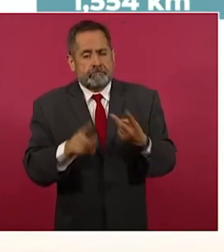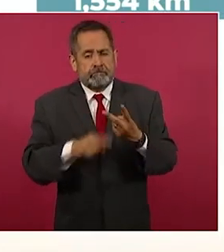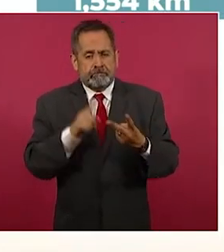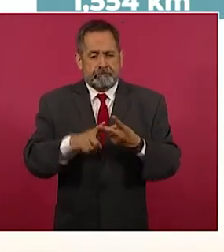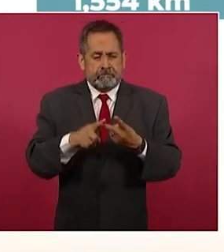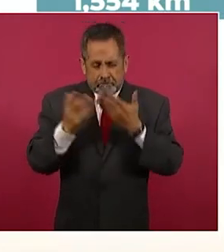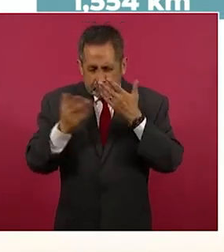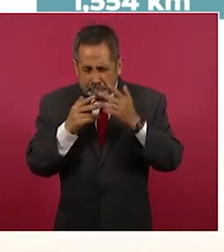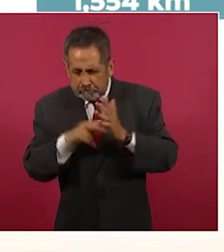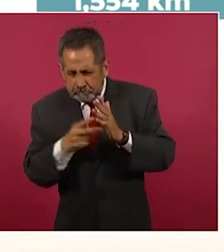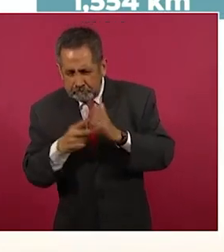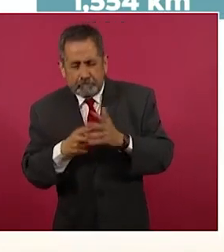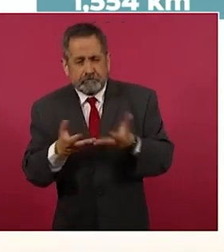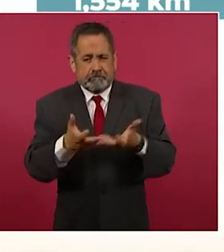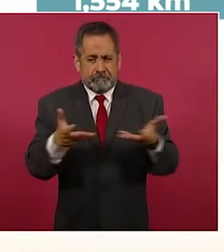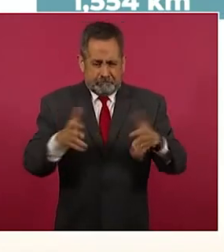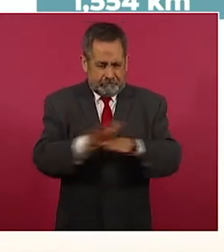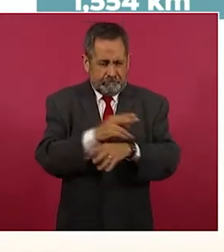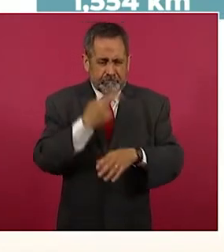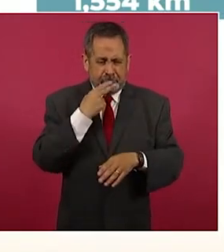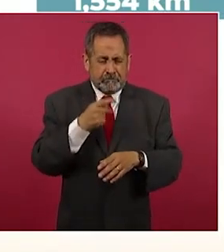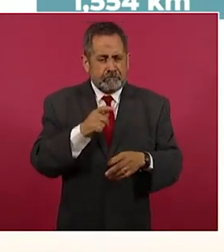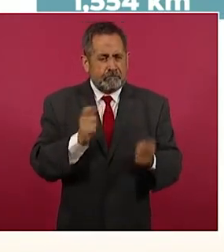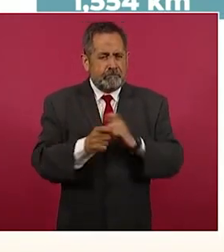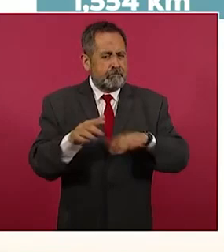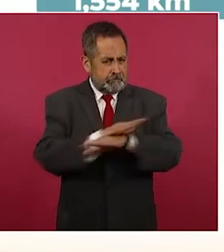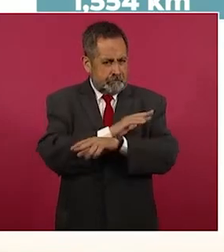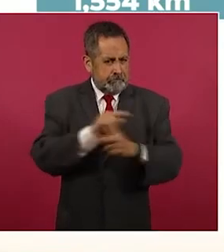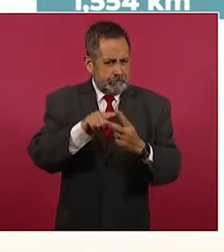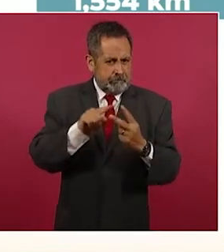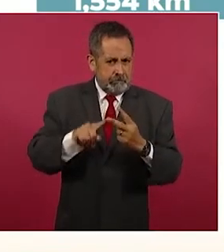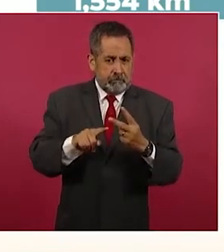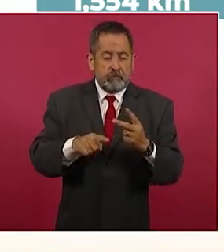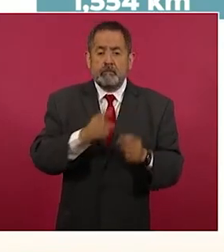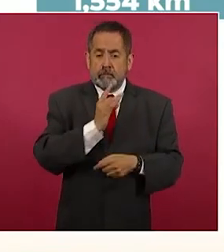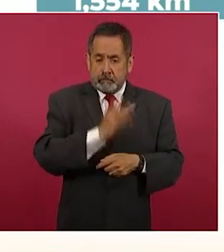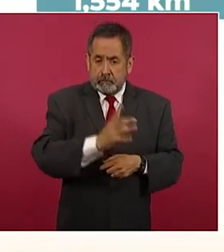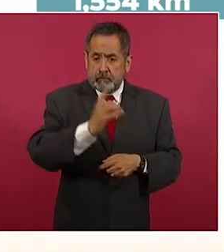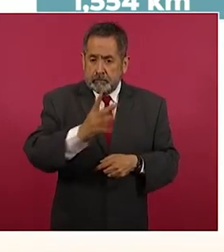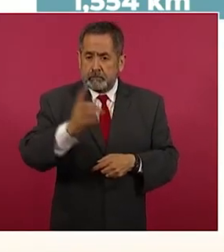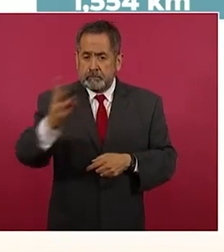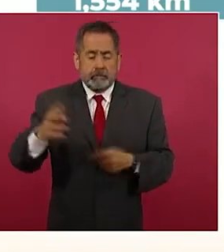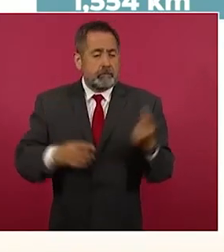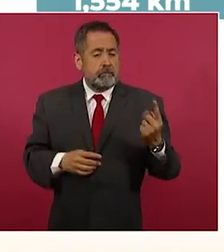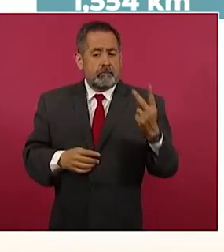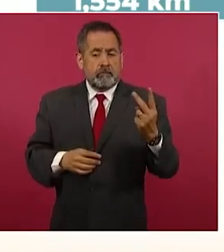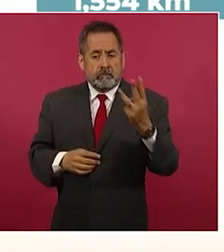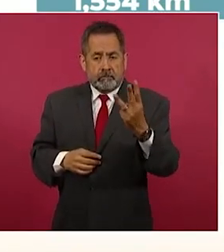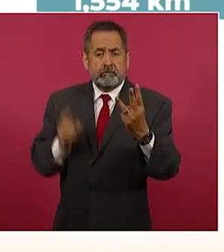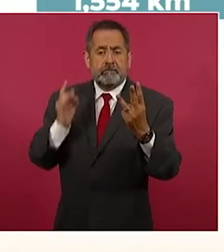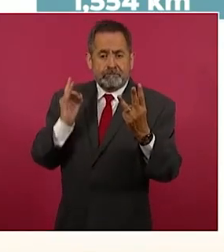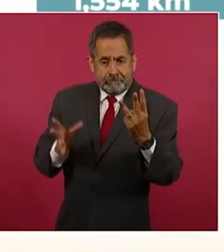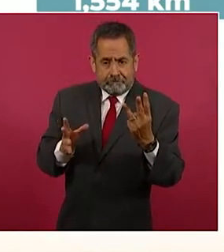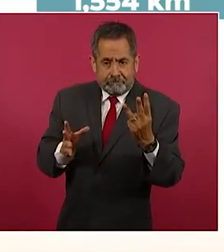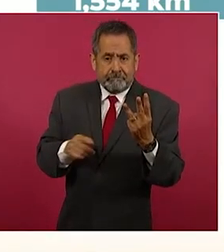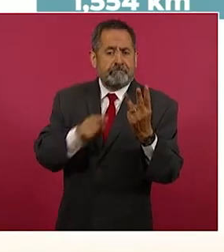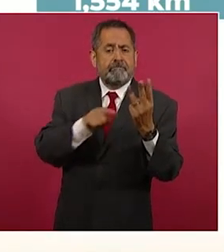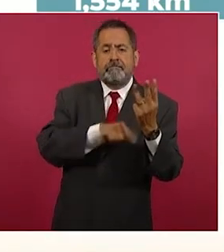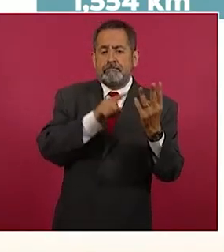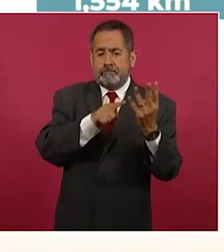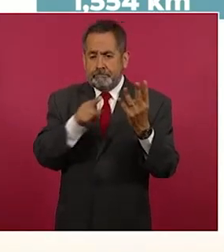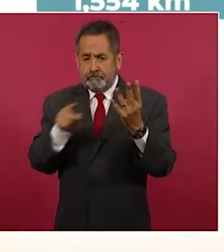justificativos para cambio de uso de suelo y estos tres tramos lo tienen de manera ya definitiva. En los otros tramos,